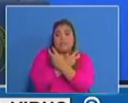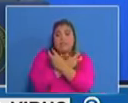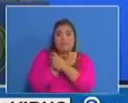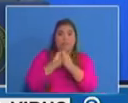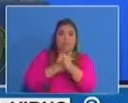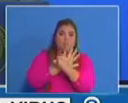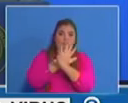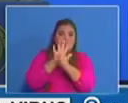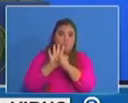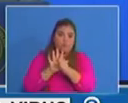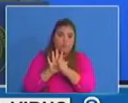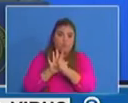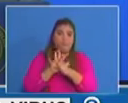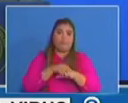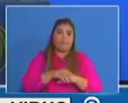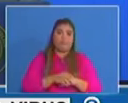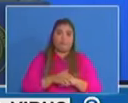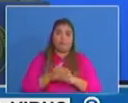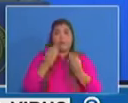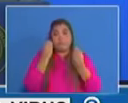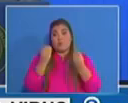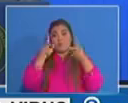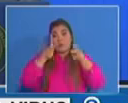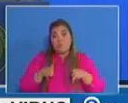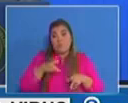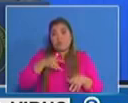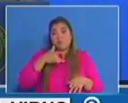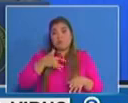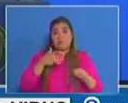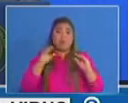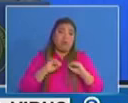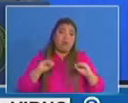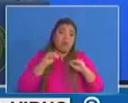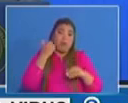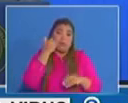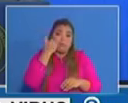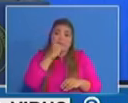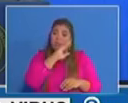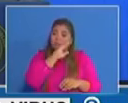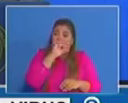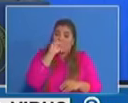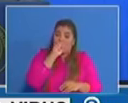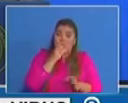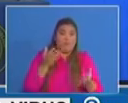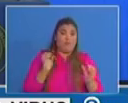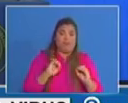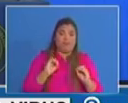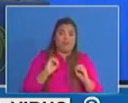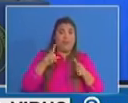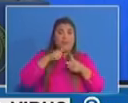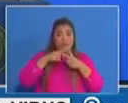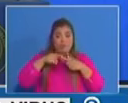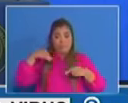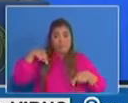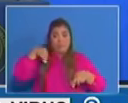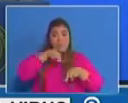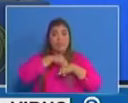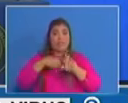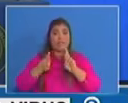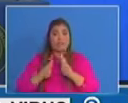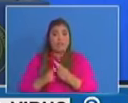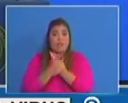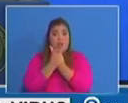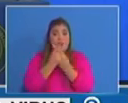durante esa fase asintomática la meta de la cuarentena sigue siendo tratar de llevar este número lo más